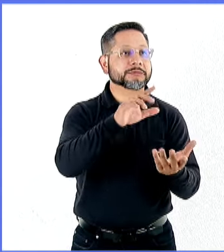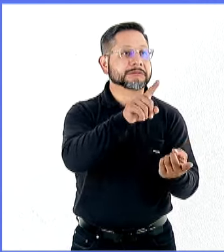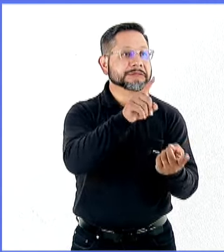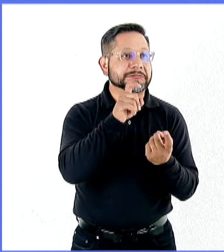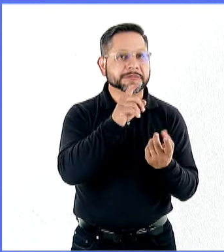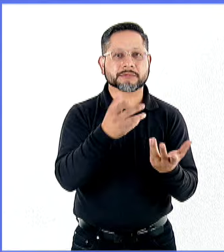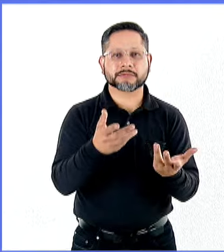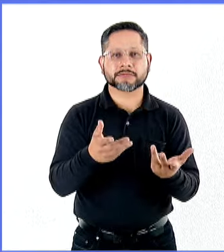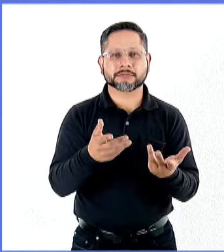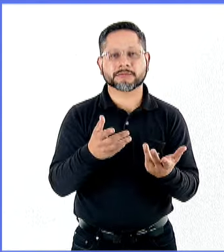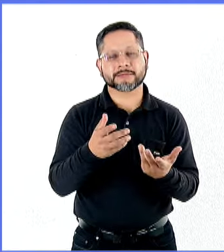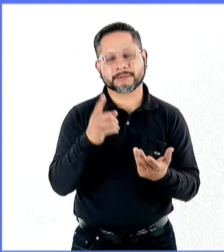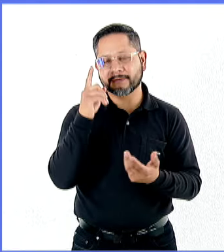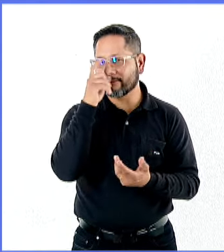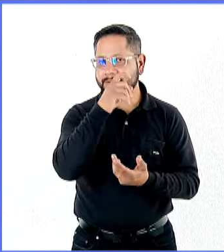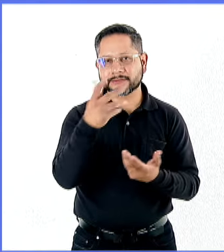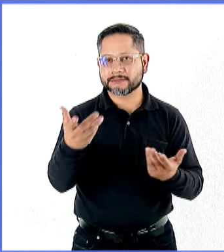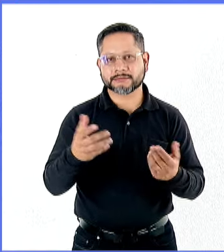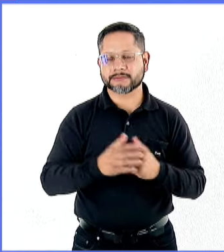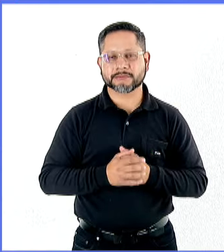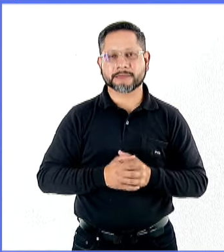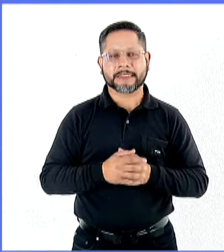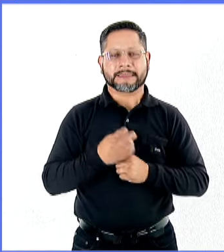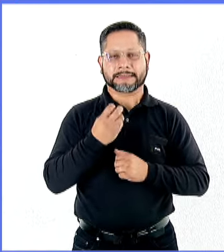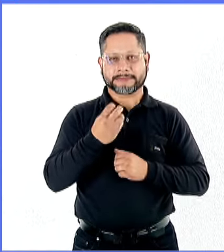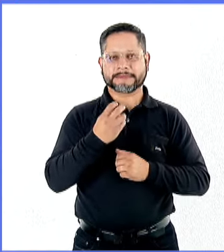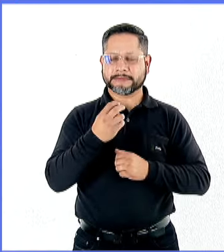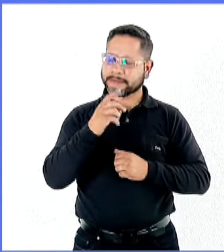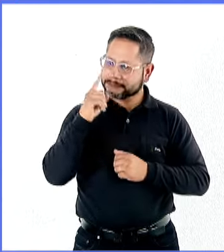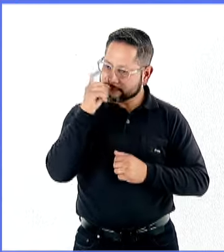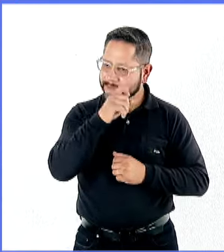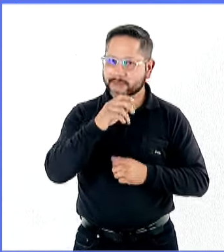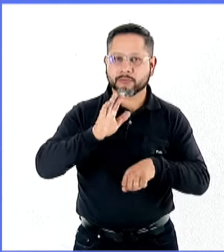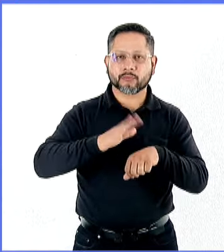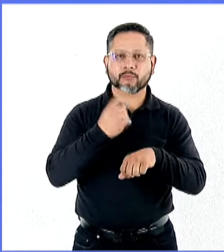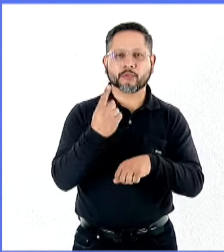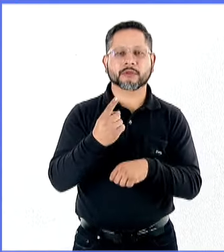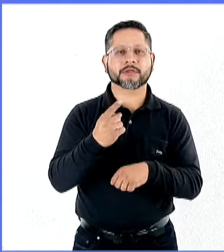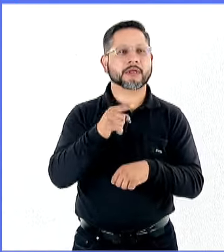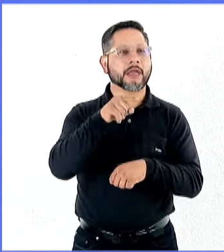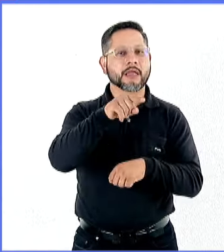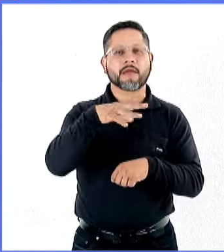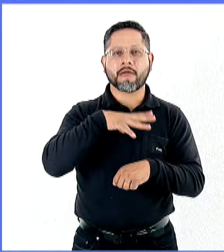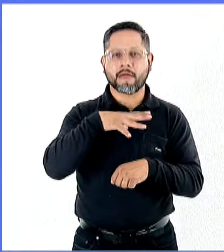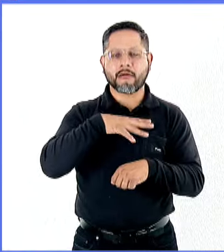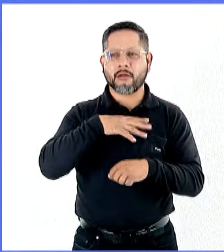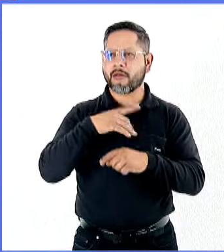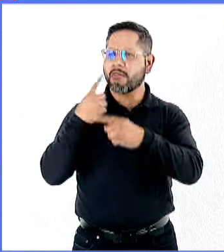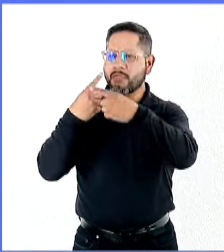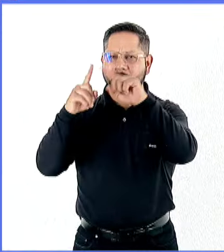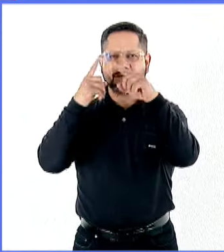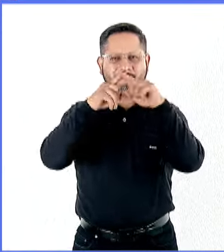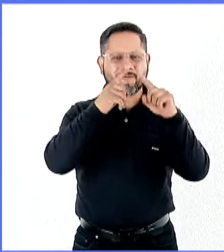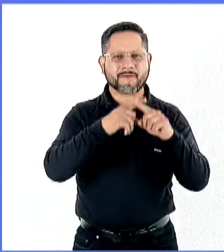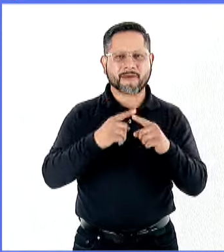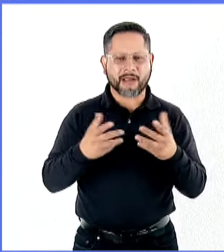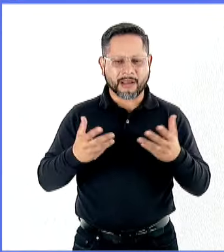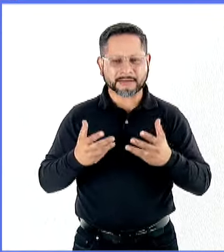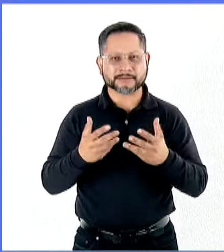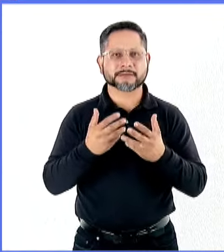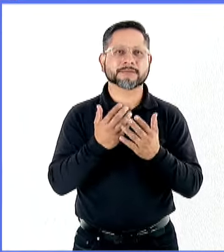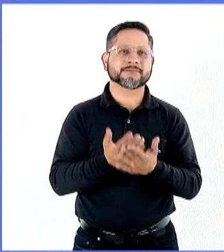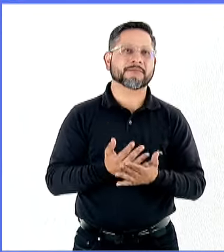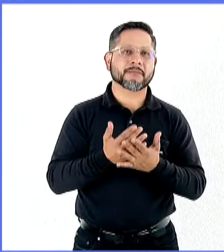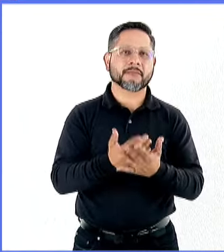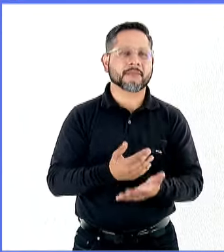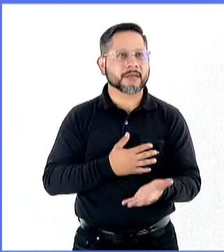Es complejo. Es un problema complejo, pero tiene que ver con estos círculos virtuosos de los que hablamos también en muchos momentos. No se trata de esperar a